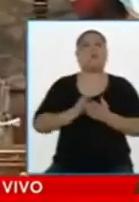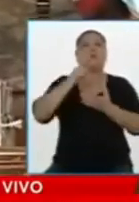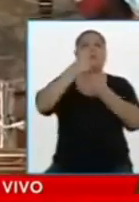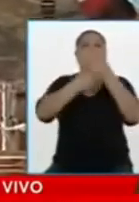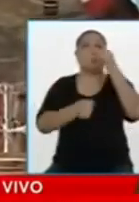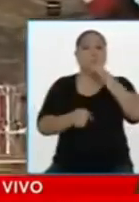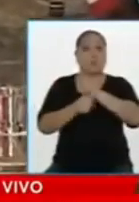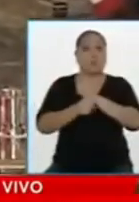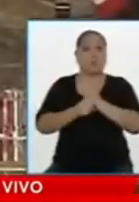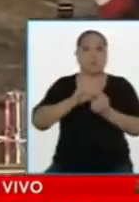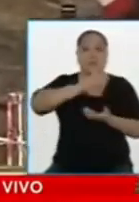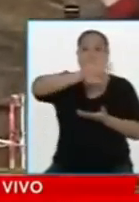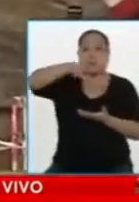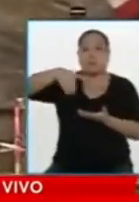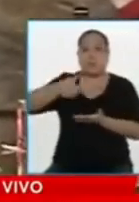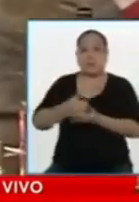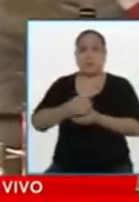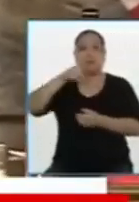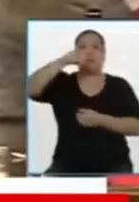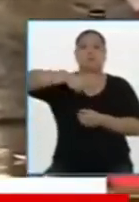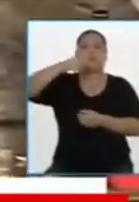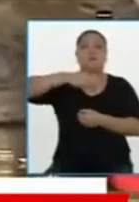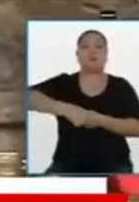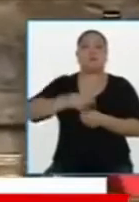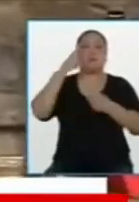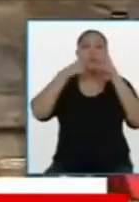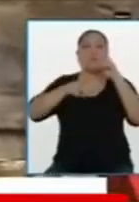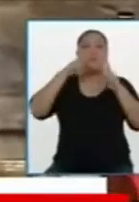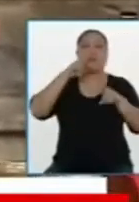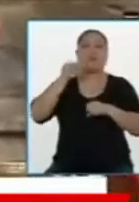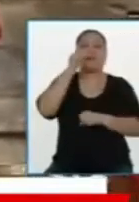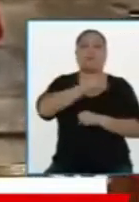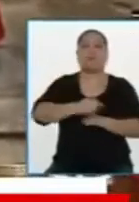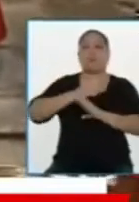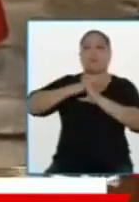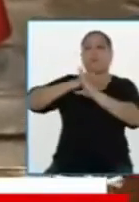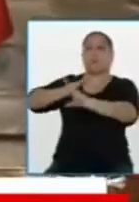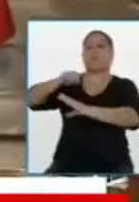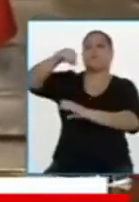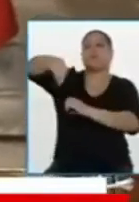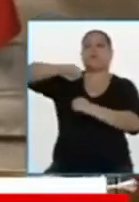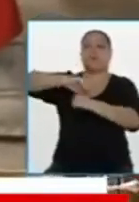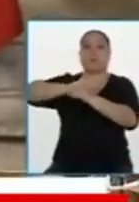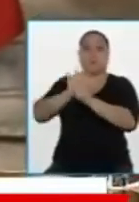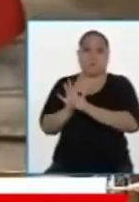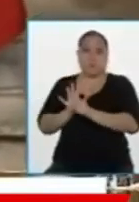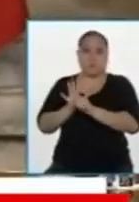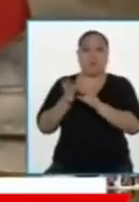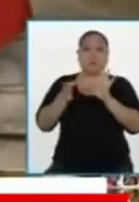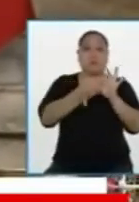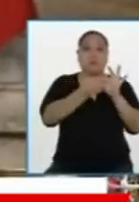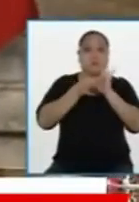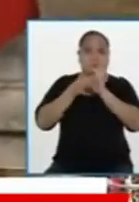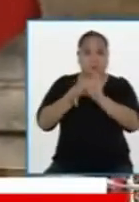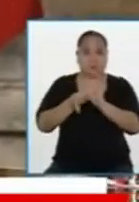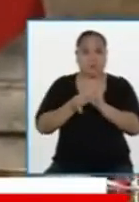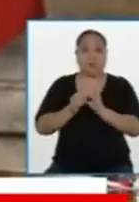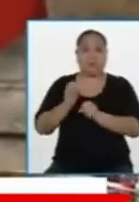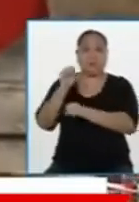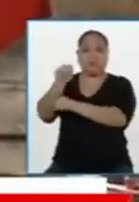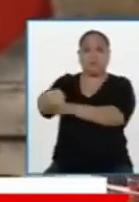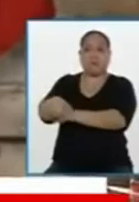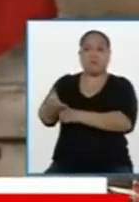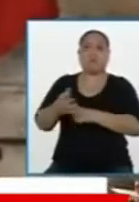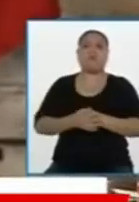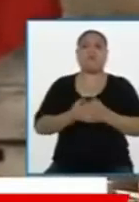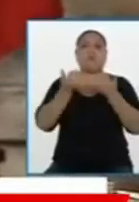común, iba a presentar un esquema de correcciones en el tratamiento principalmente de la pandemia